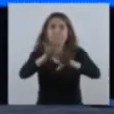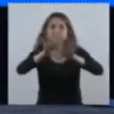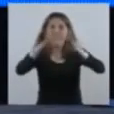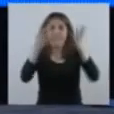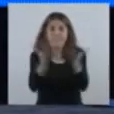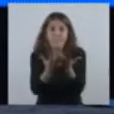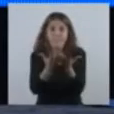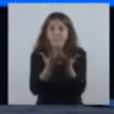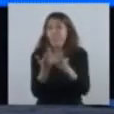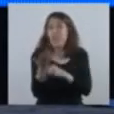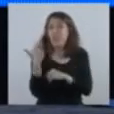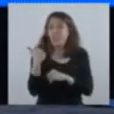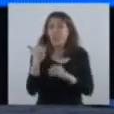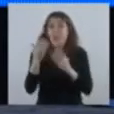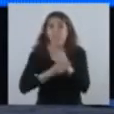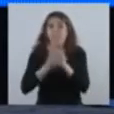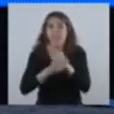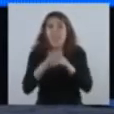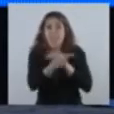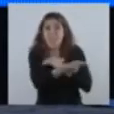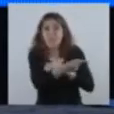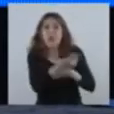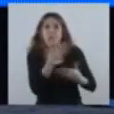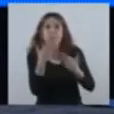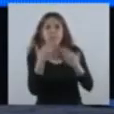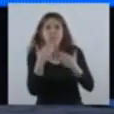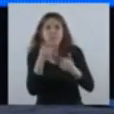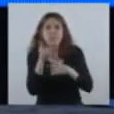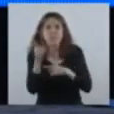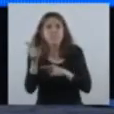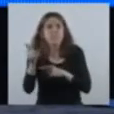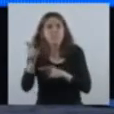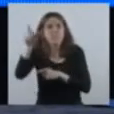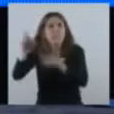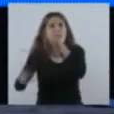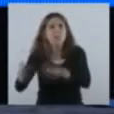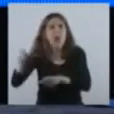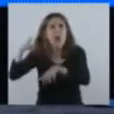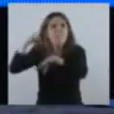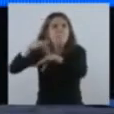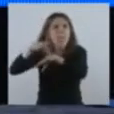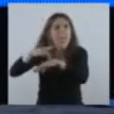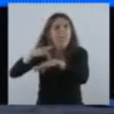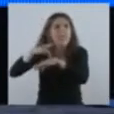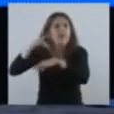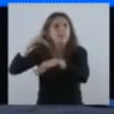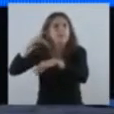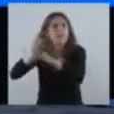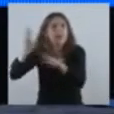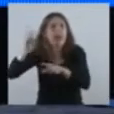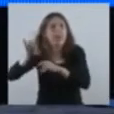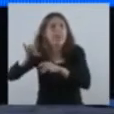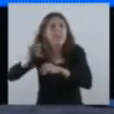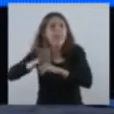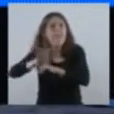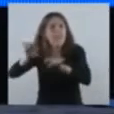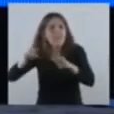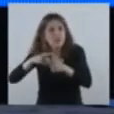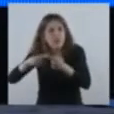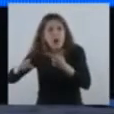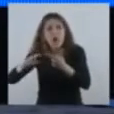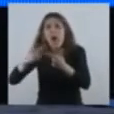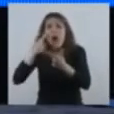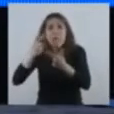Ayer el Ministro habló con los consultores médicos, infectólogos, para ver cómo